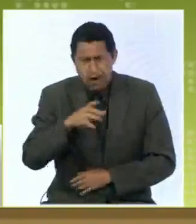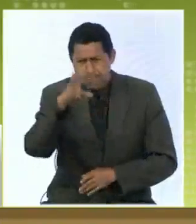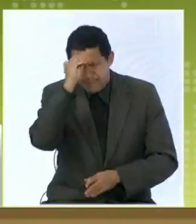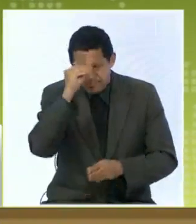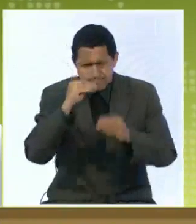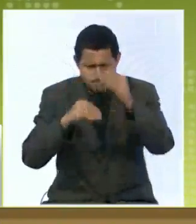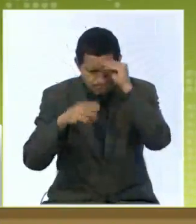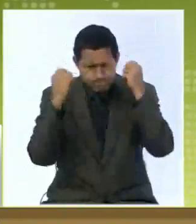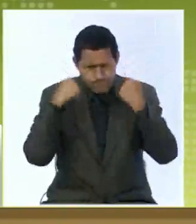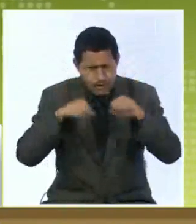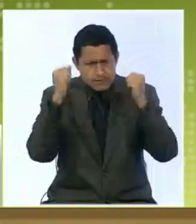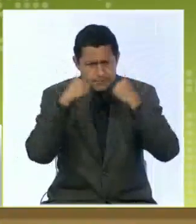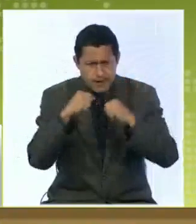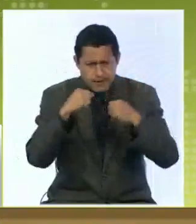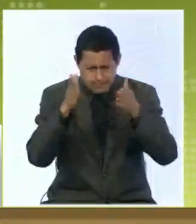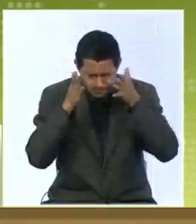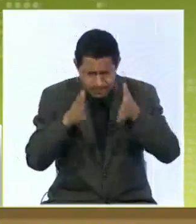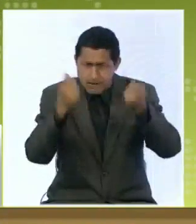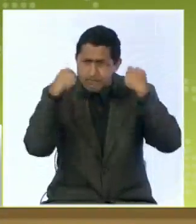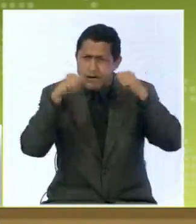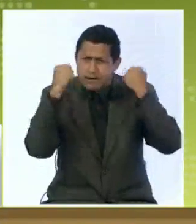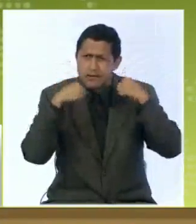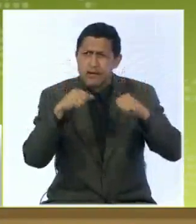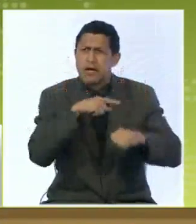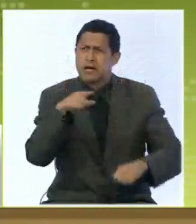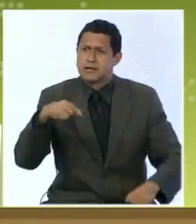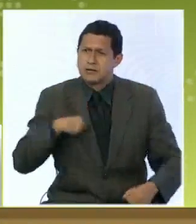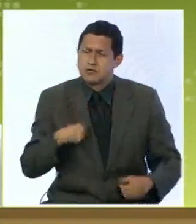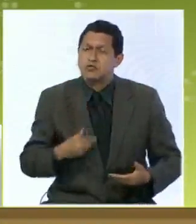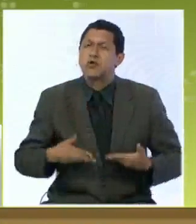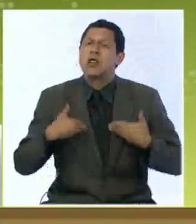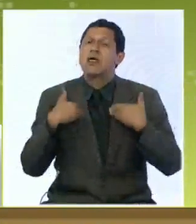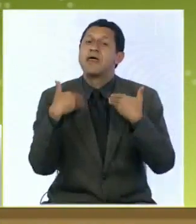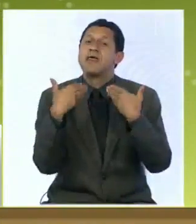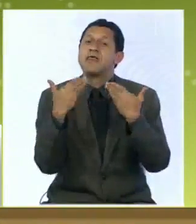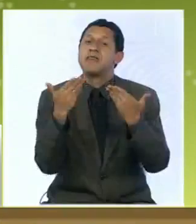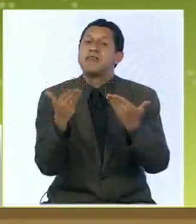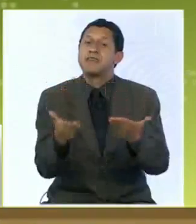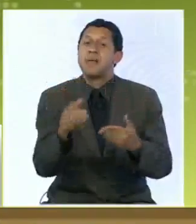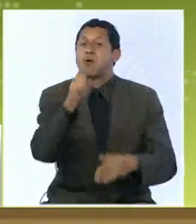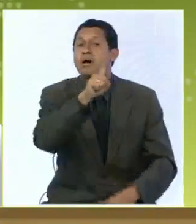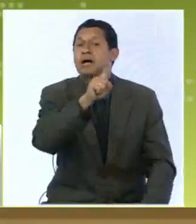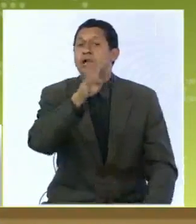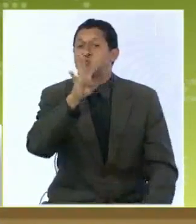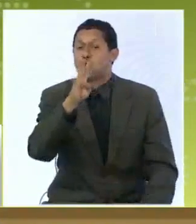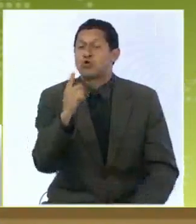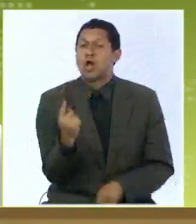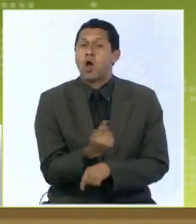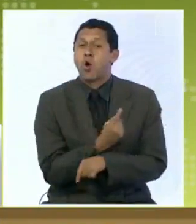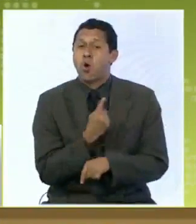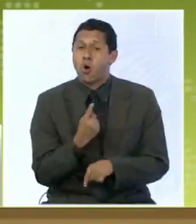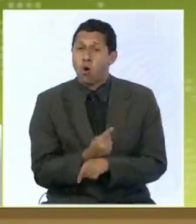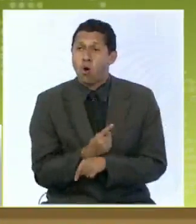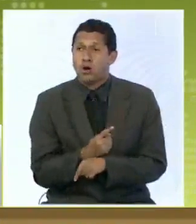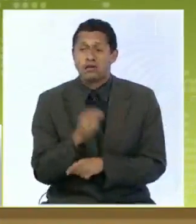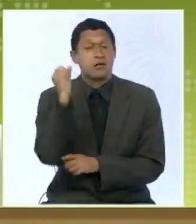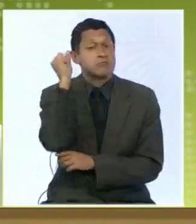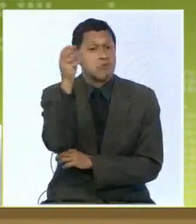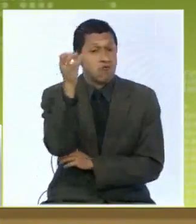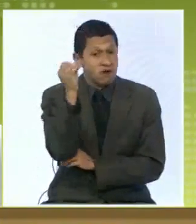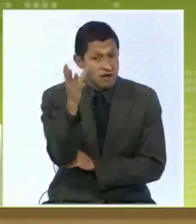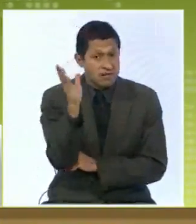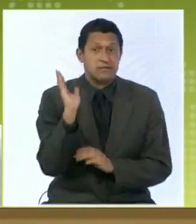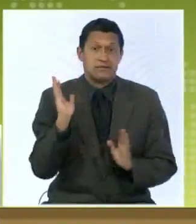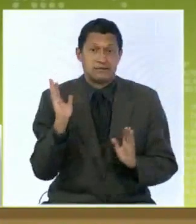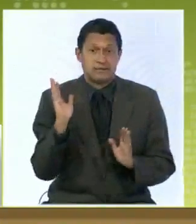ejercicio y en la práctica de estos ejercicios que nosotros entregamos en esas 14 horas de seminario pues